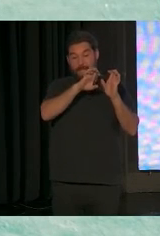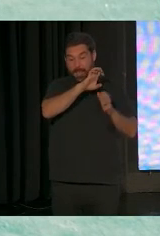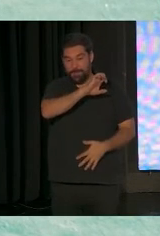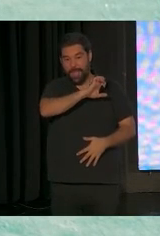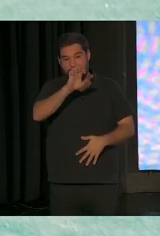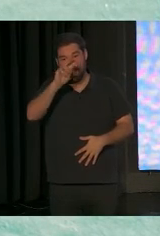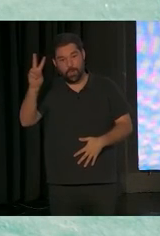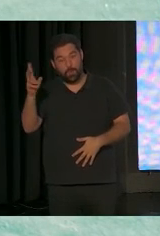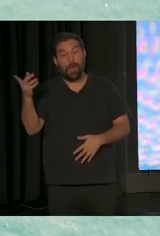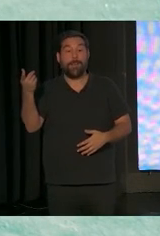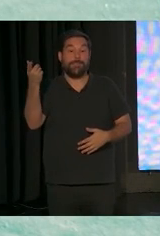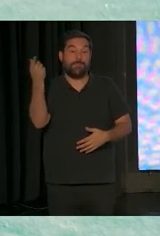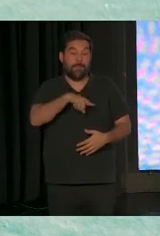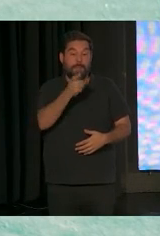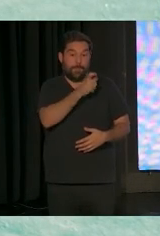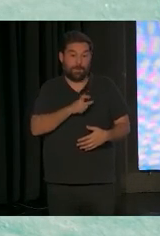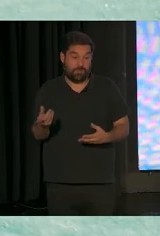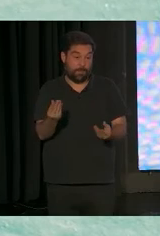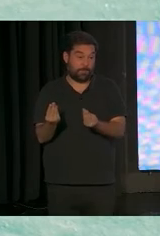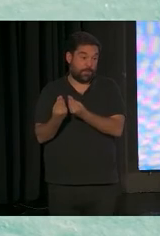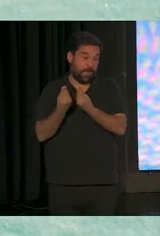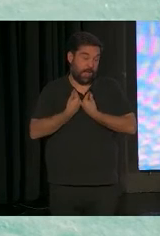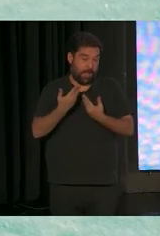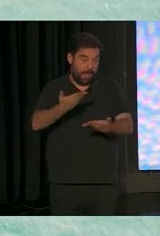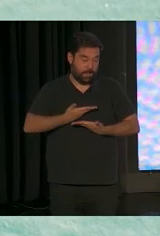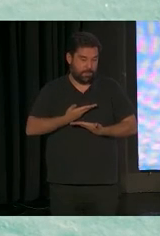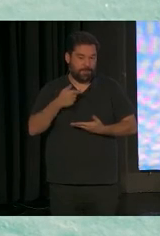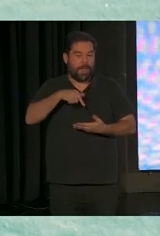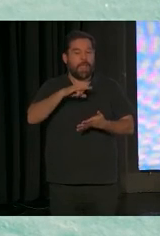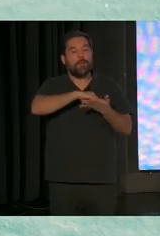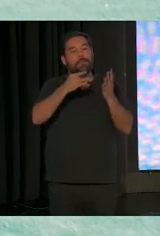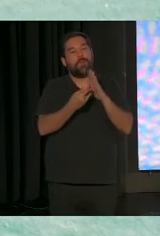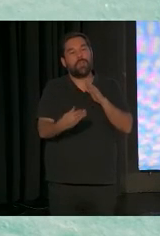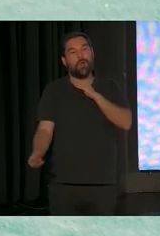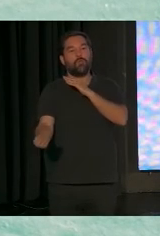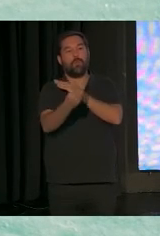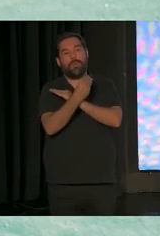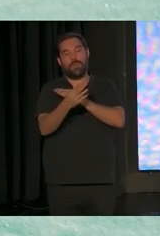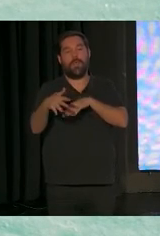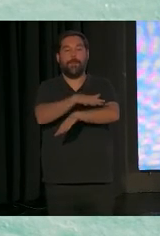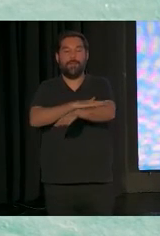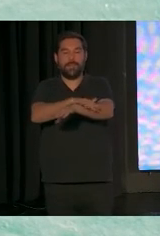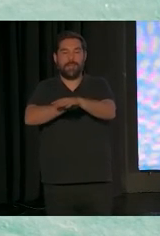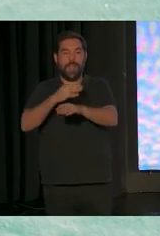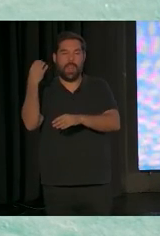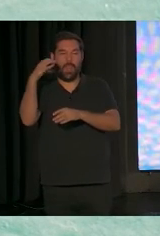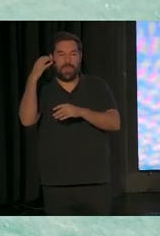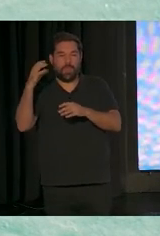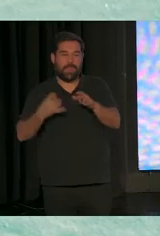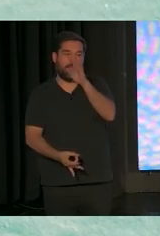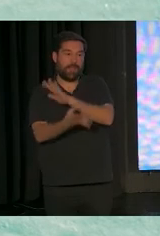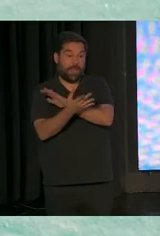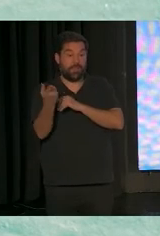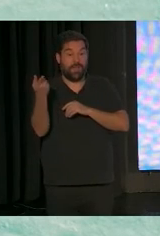ayudando, tenemos un proyecto. Un proyecto donde se nos ha financiado por el Ministerio de Ciencia e Innovación. Y lo que estamos